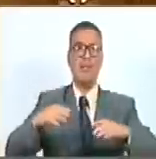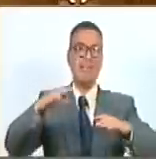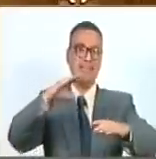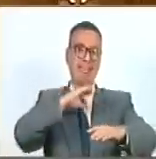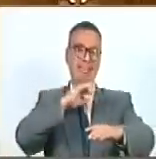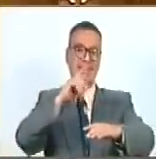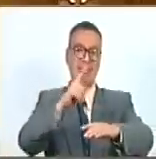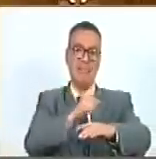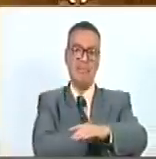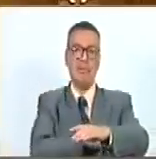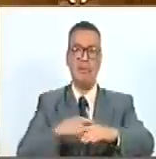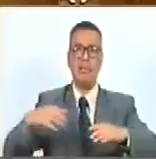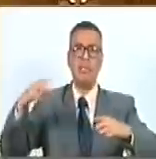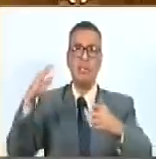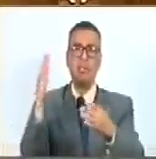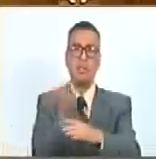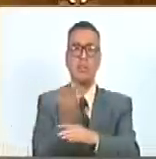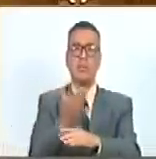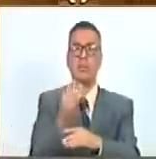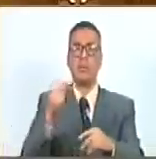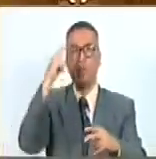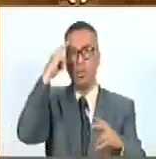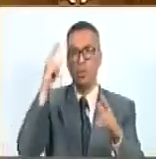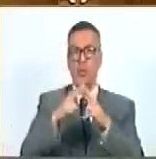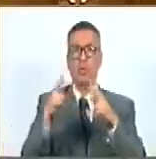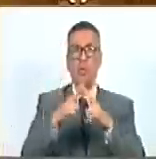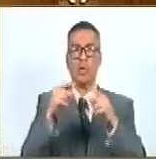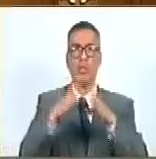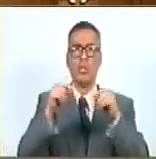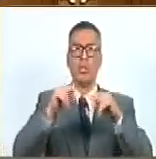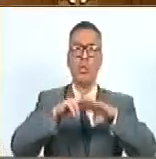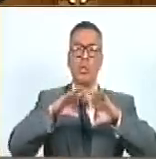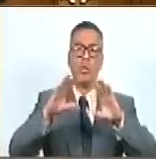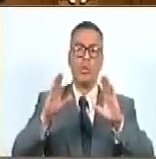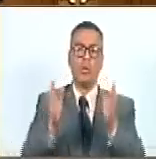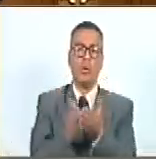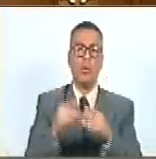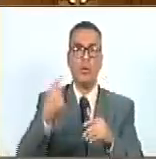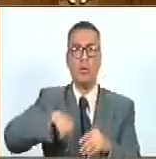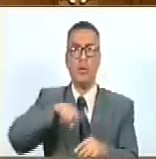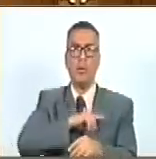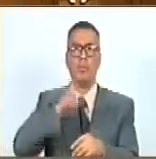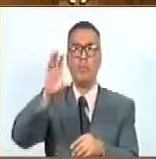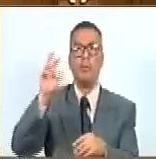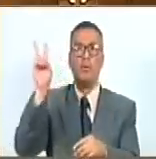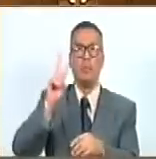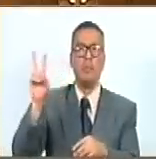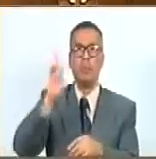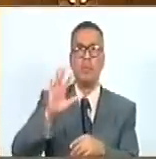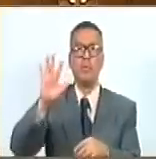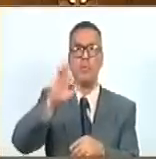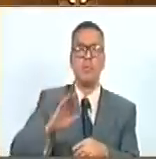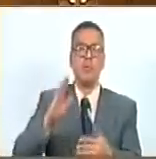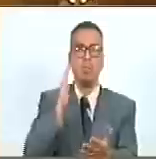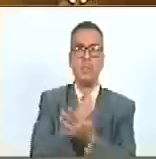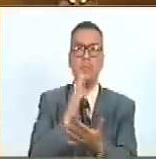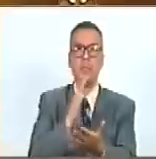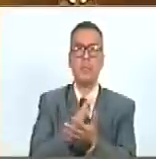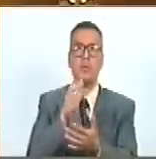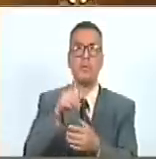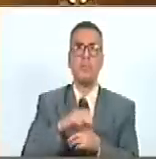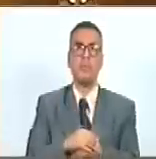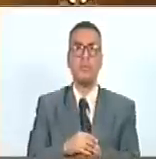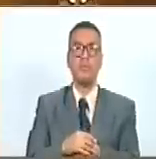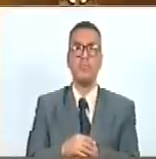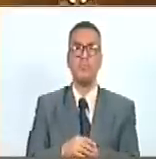genocida que ha conocido la humanidad. Nuestra patria Venezuela está permanentemente